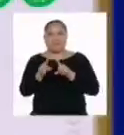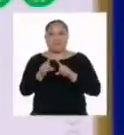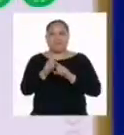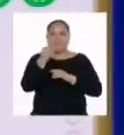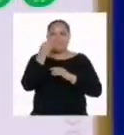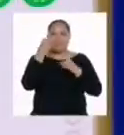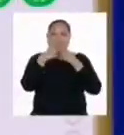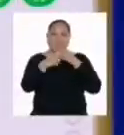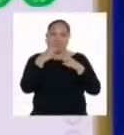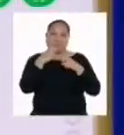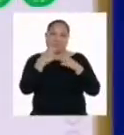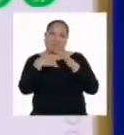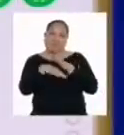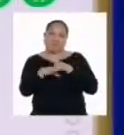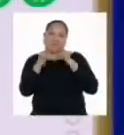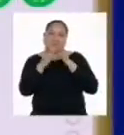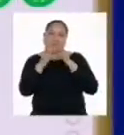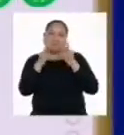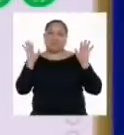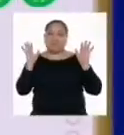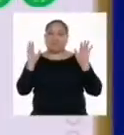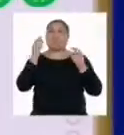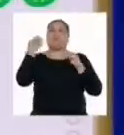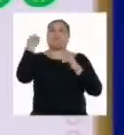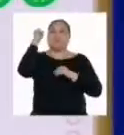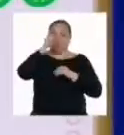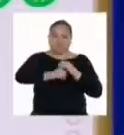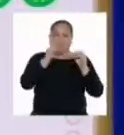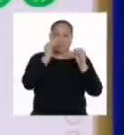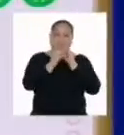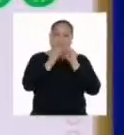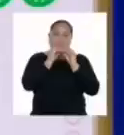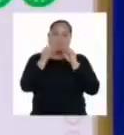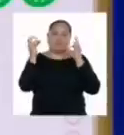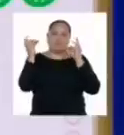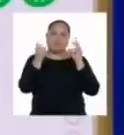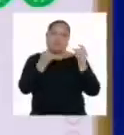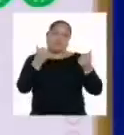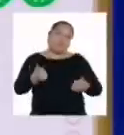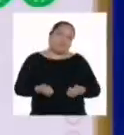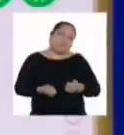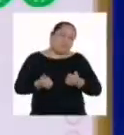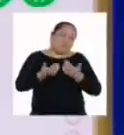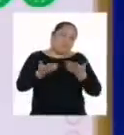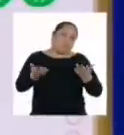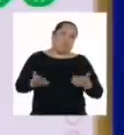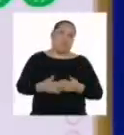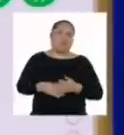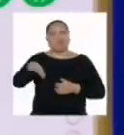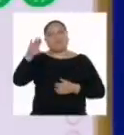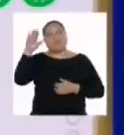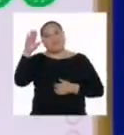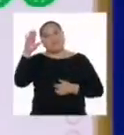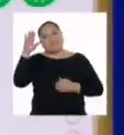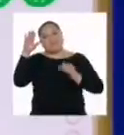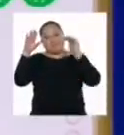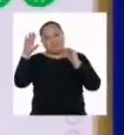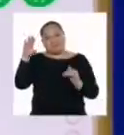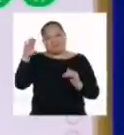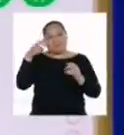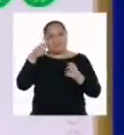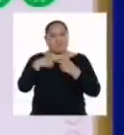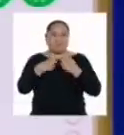algunos problemas en casa que felizmente se resolvieron rápido. Porque la vida es así, con altos y bajos.